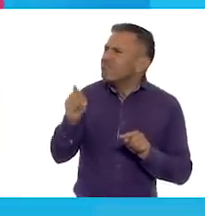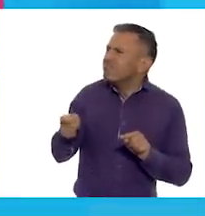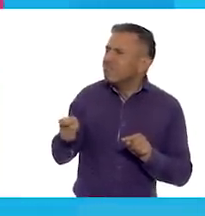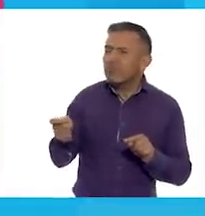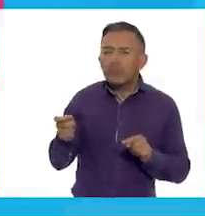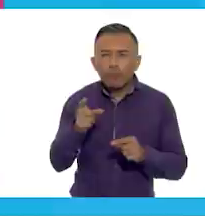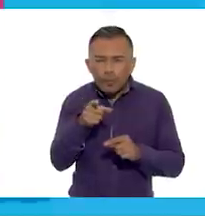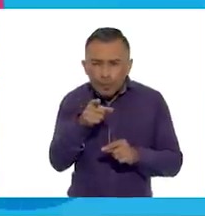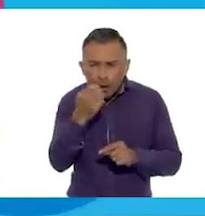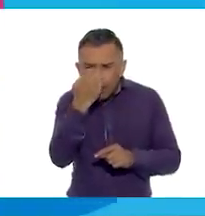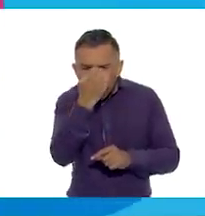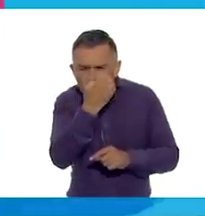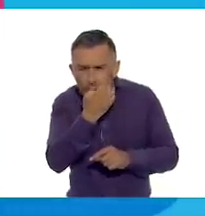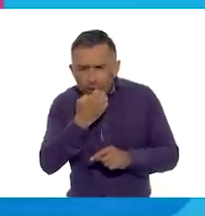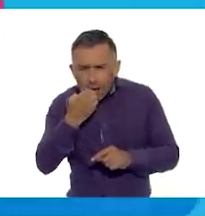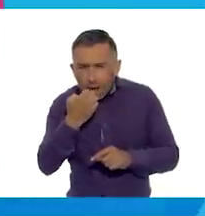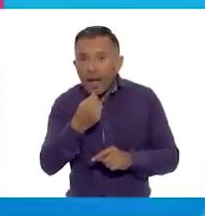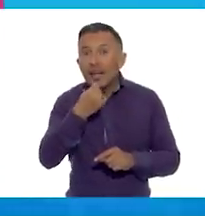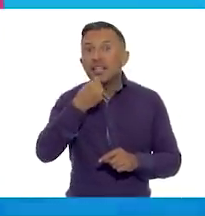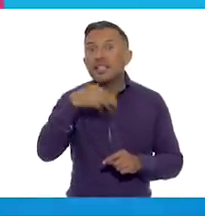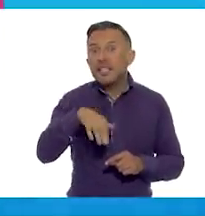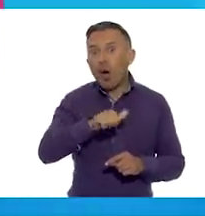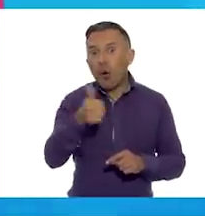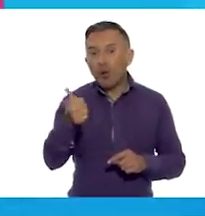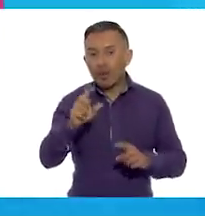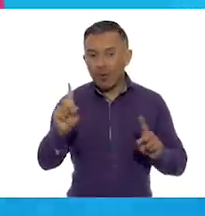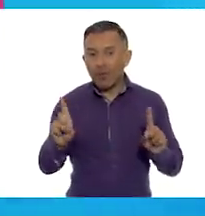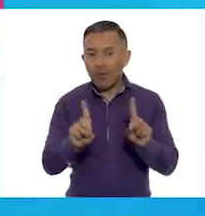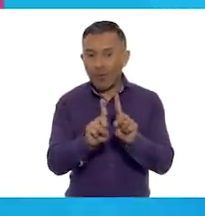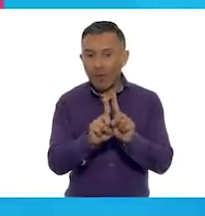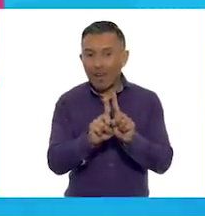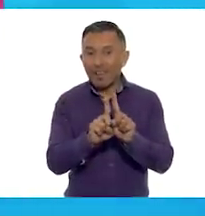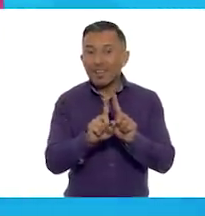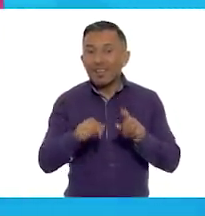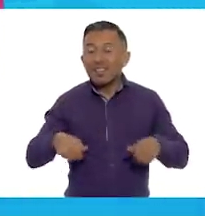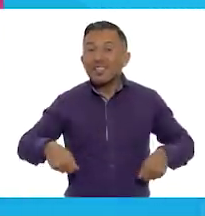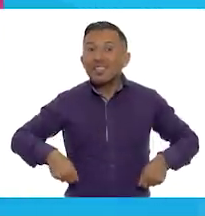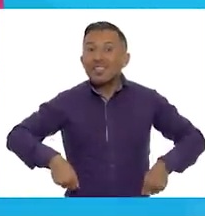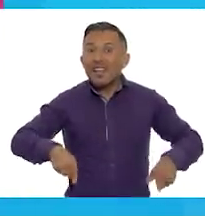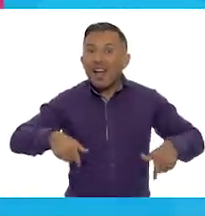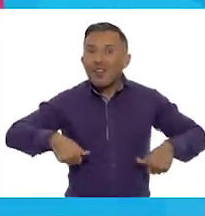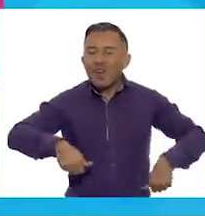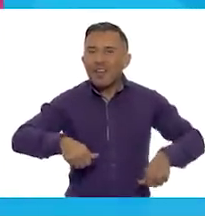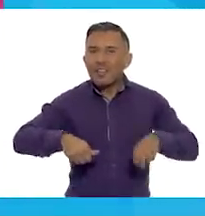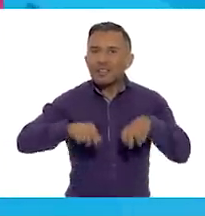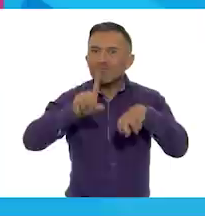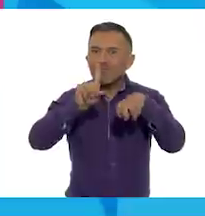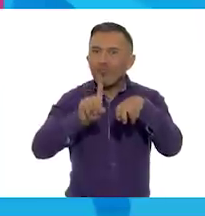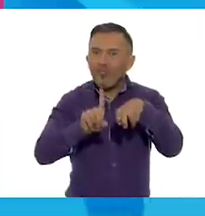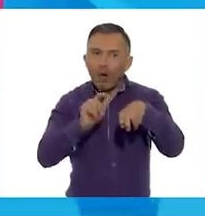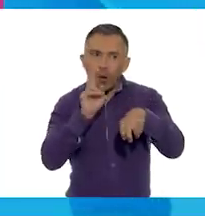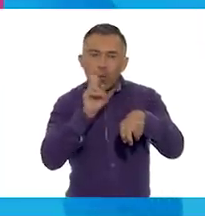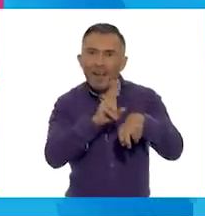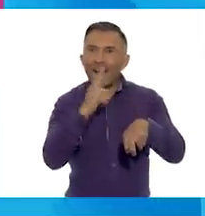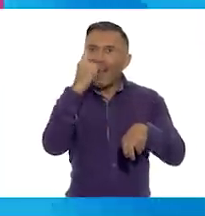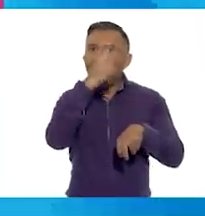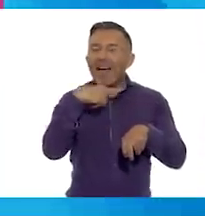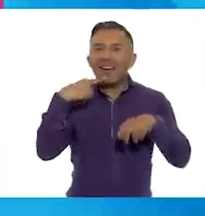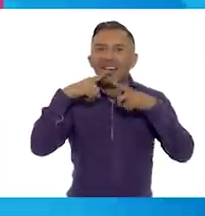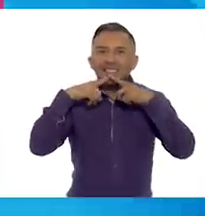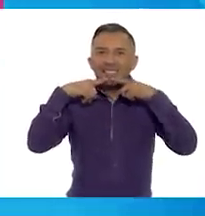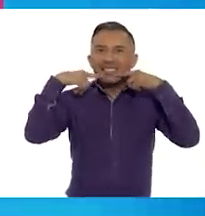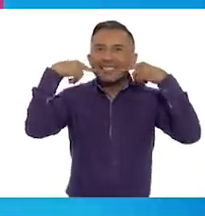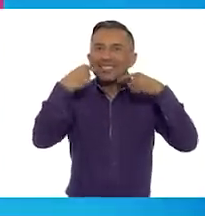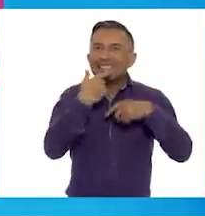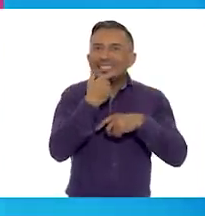niña junto a otra que se encuentra en silla de ruedas. ¡Las veo muy sonrientes! Pienso que se acaban de conocer.